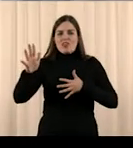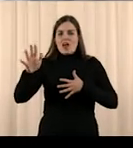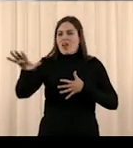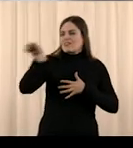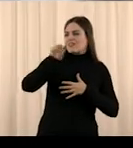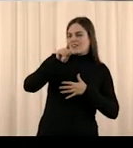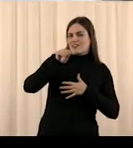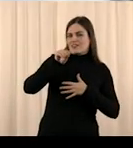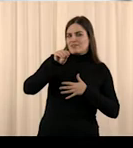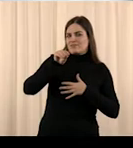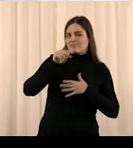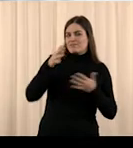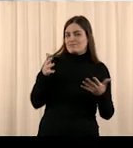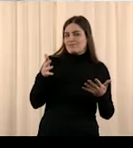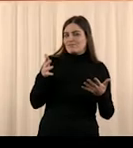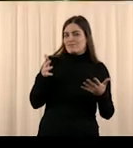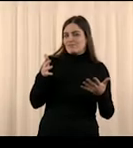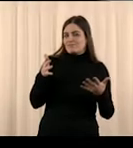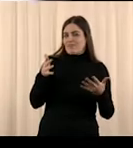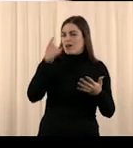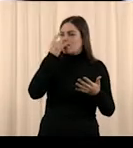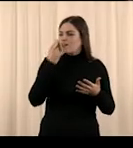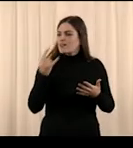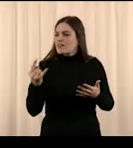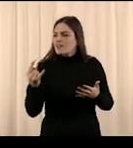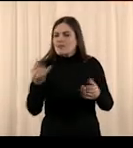La belleza que compite por lograr tu atención.